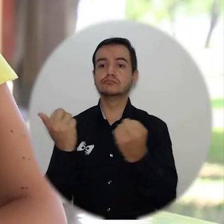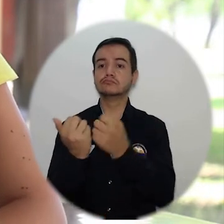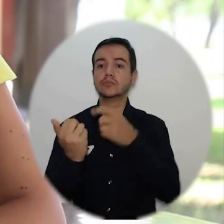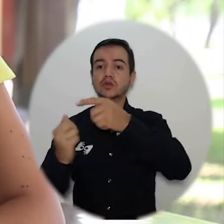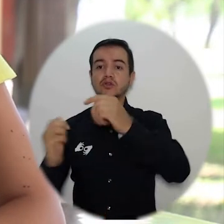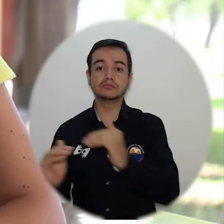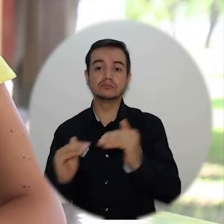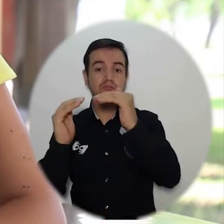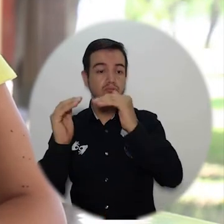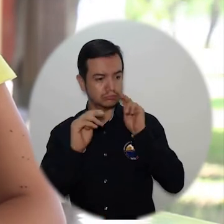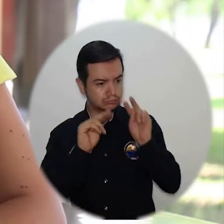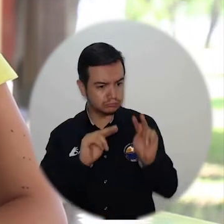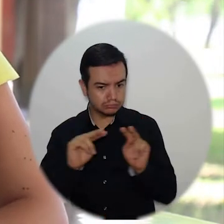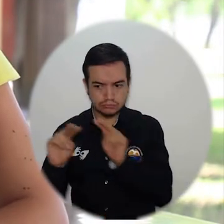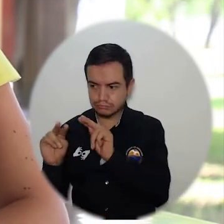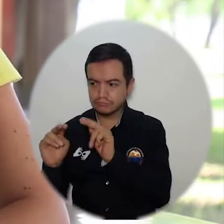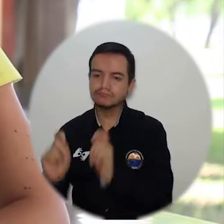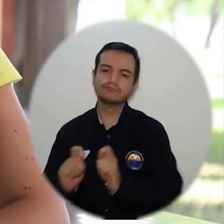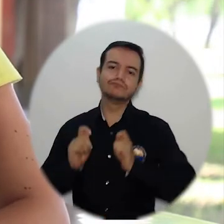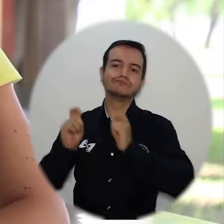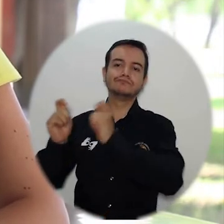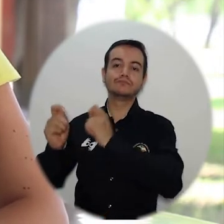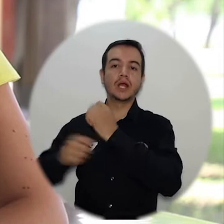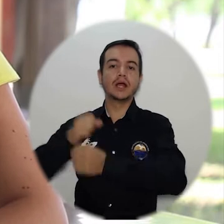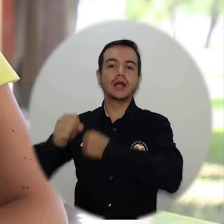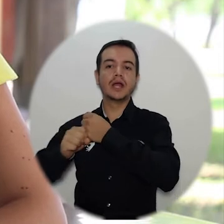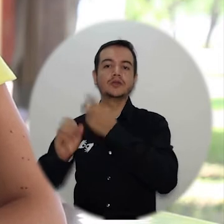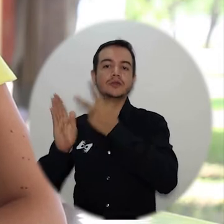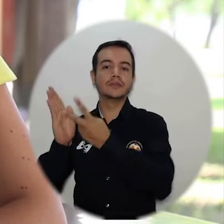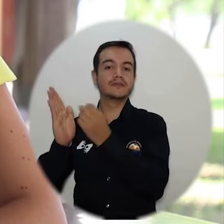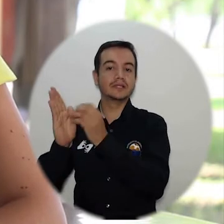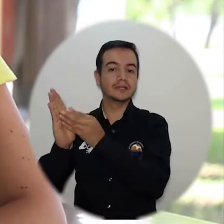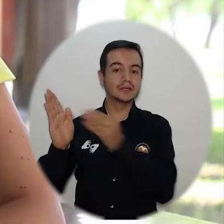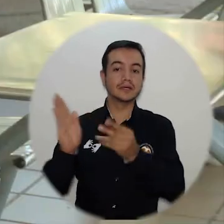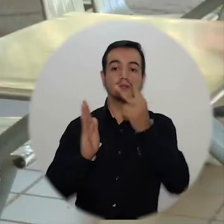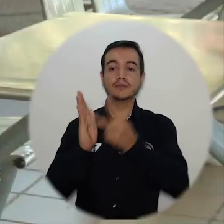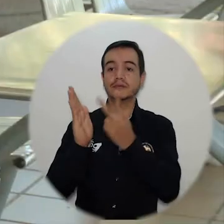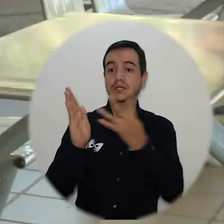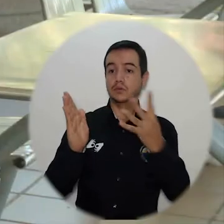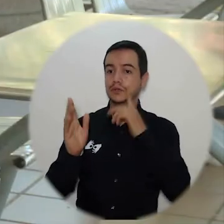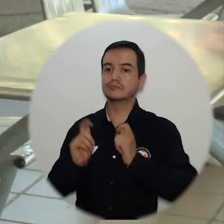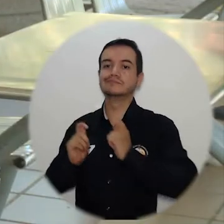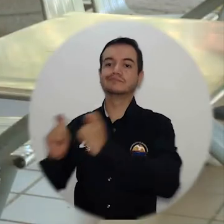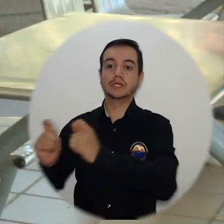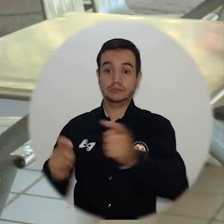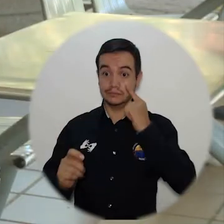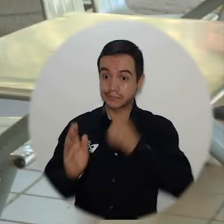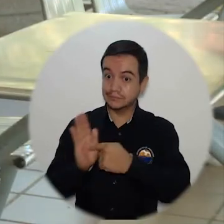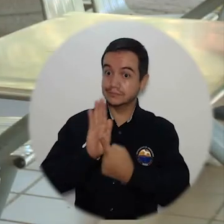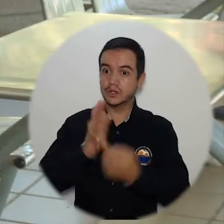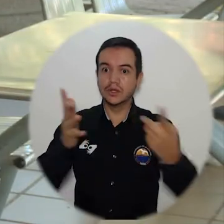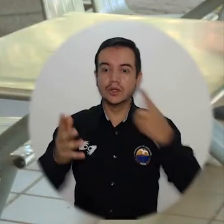universitaria que lo designó como rector de la Universidad del Magdalena a periodo 2020-2024. Veamos detalles de este importante